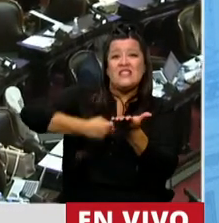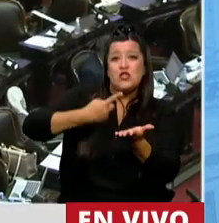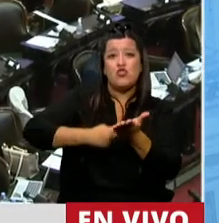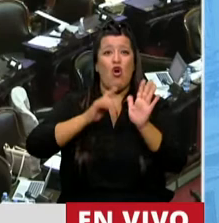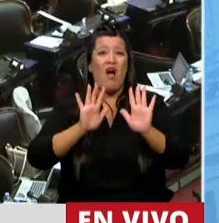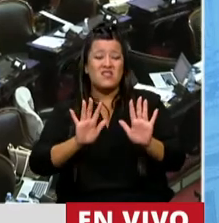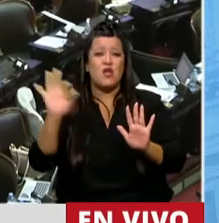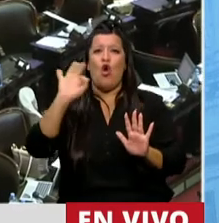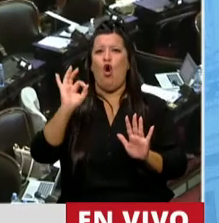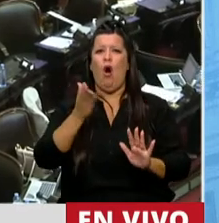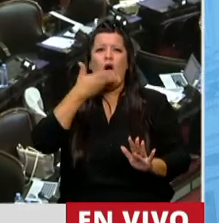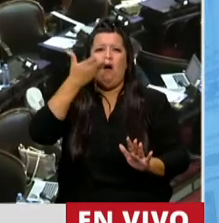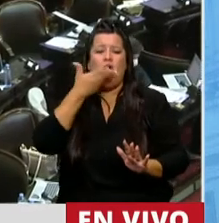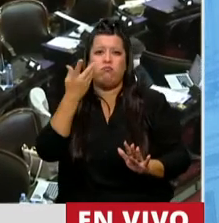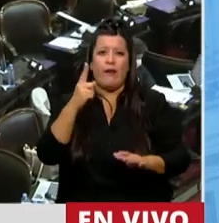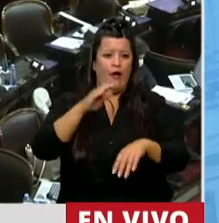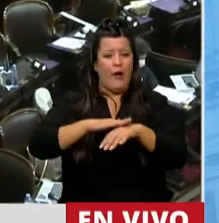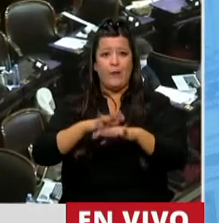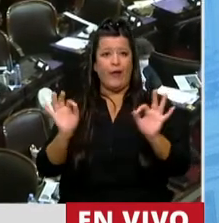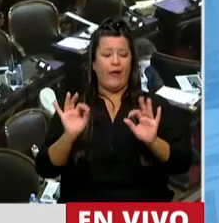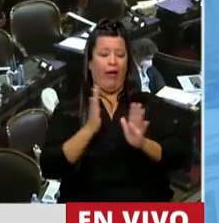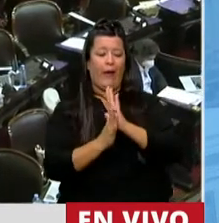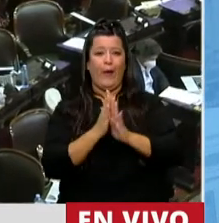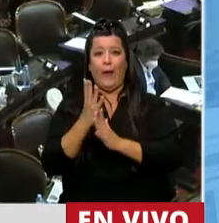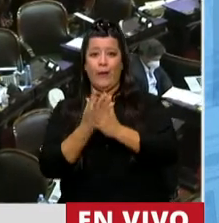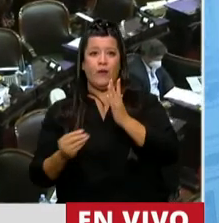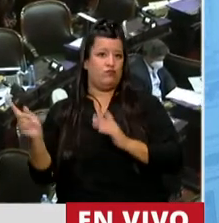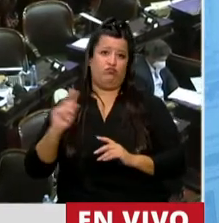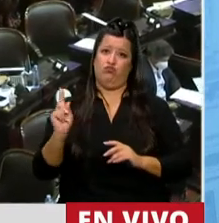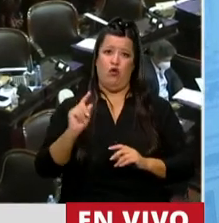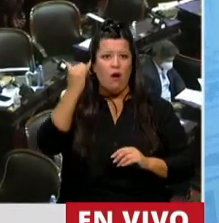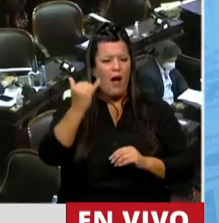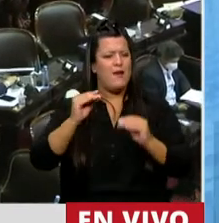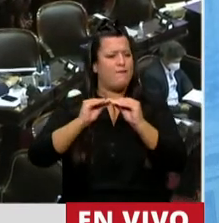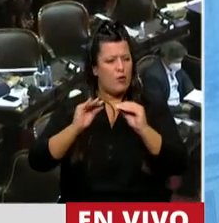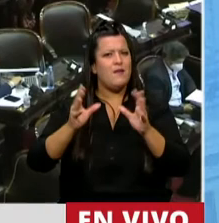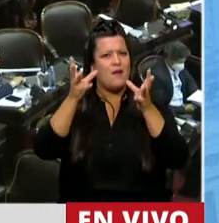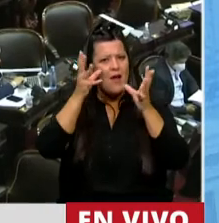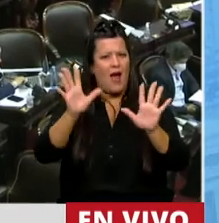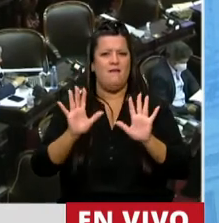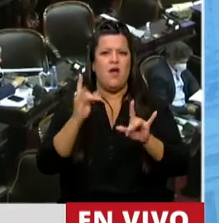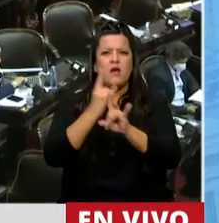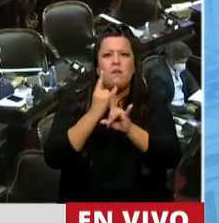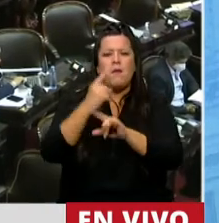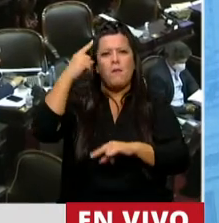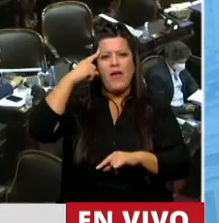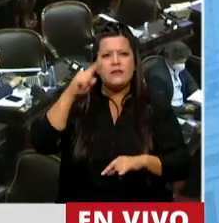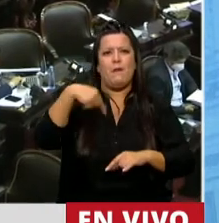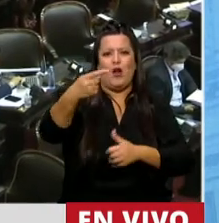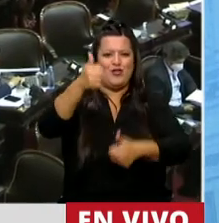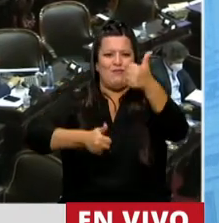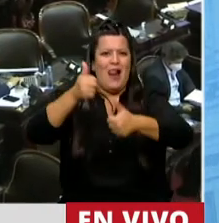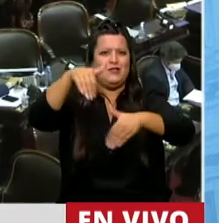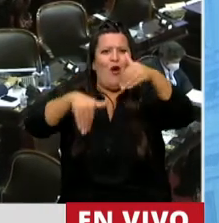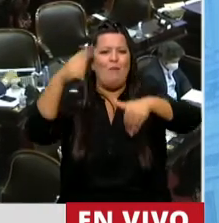hacer declaraciones y no hacernos cargo del nivel y la dimensión de los problemas pensando siempre en la próxima elección que es muy